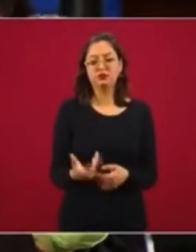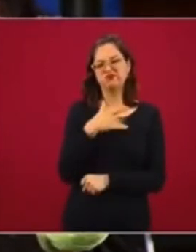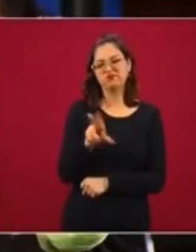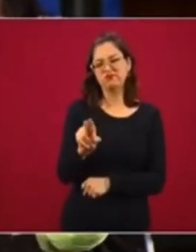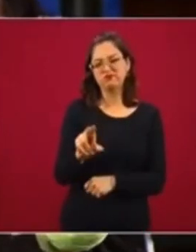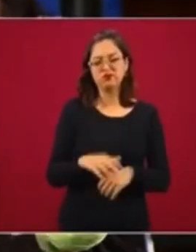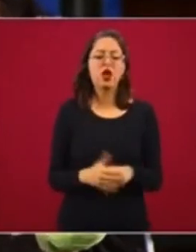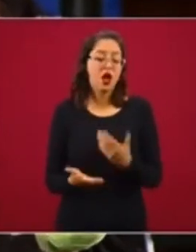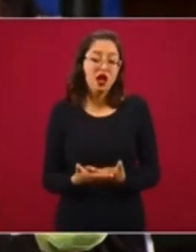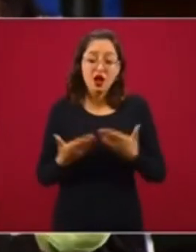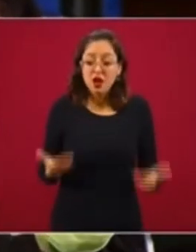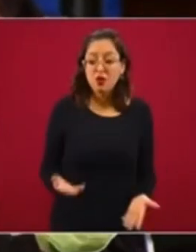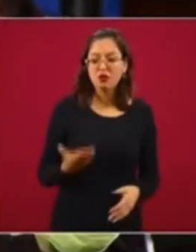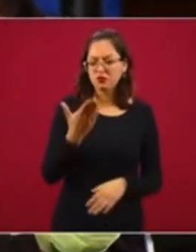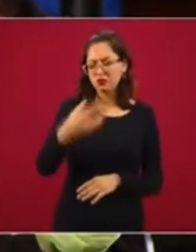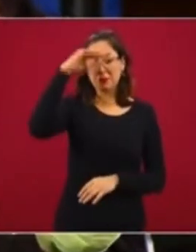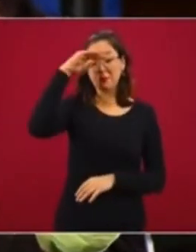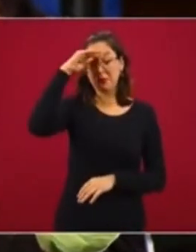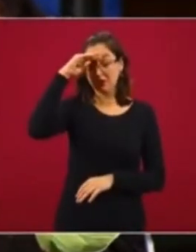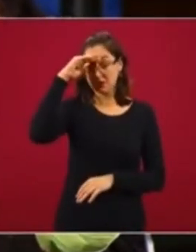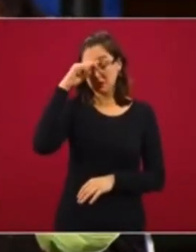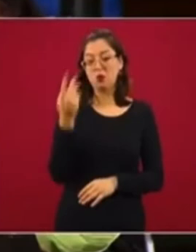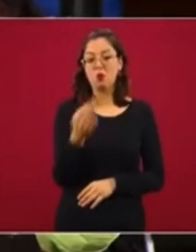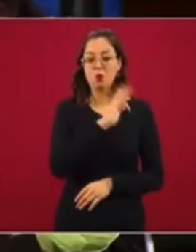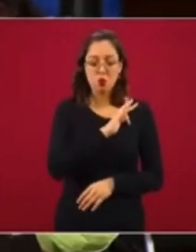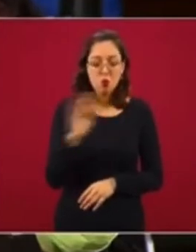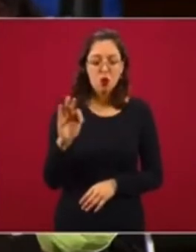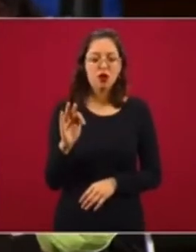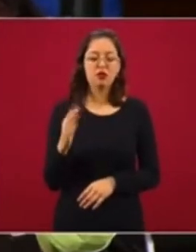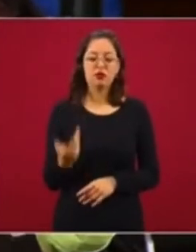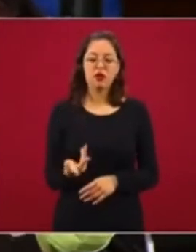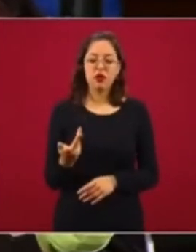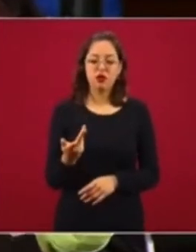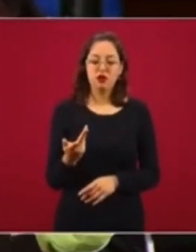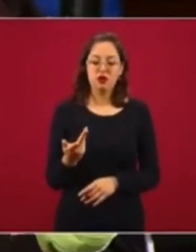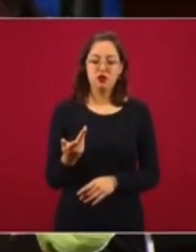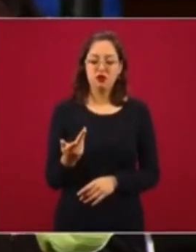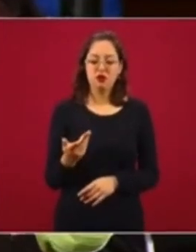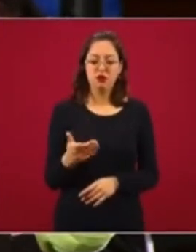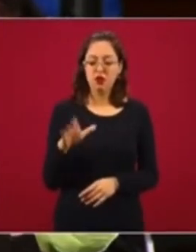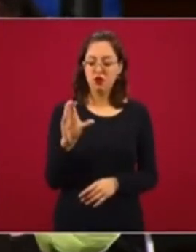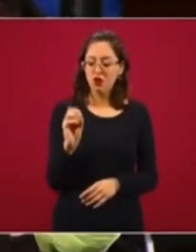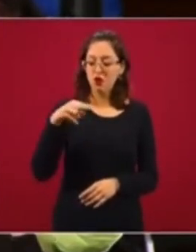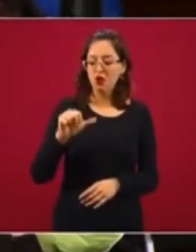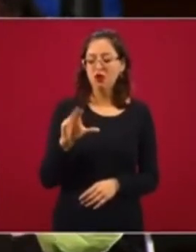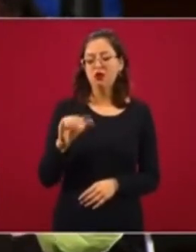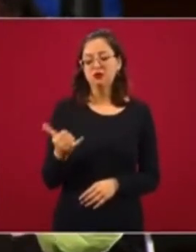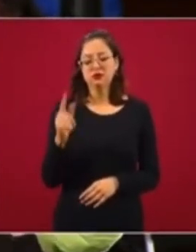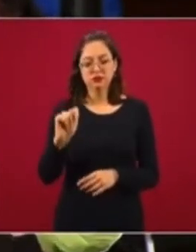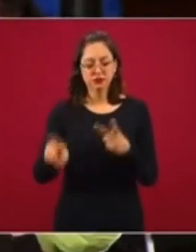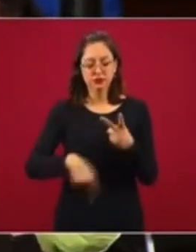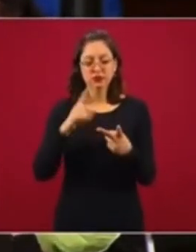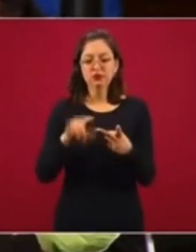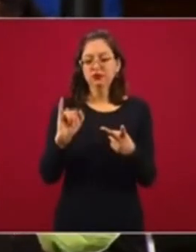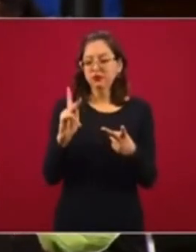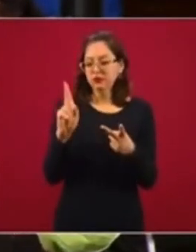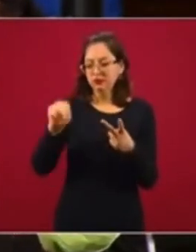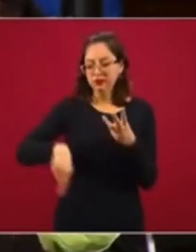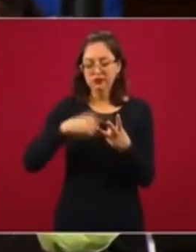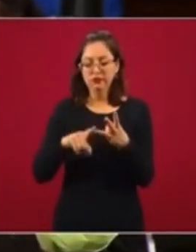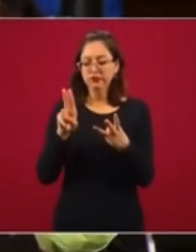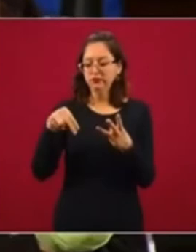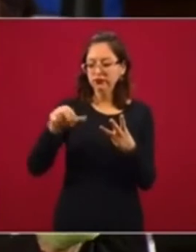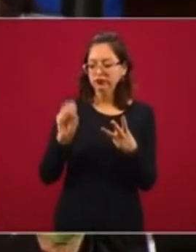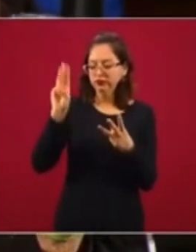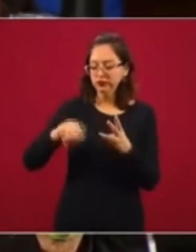China. ¿Qué piensa usted ahora, señor presidente? ¿Podría entregar apoyos al Consejo Nacional de la Ciencia y Tecnología o al Politécnico y a la UNAM